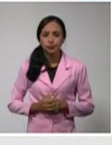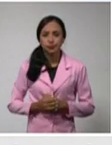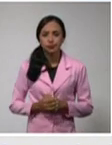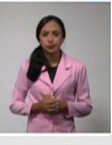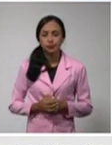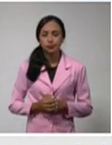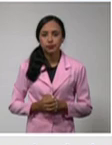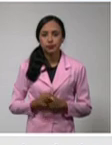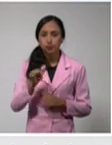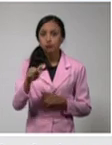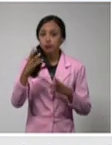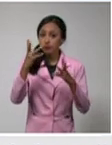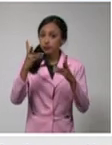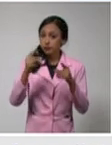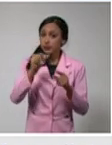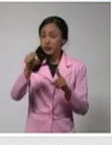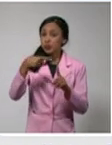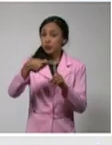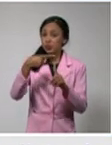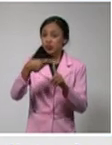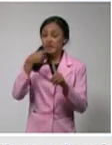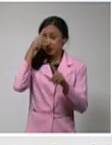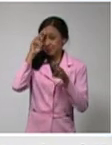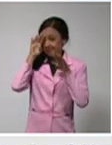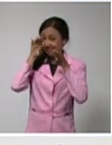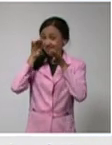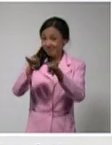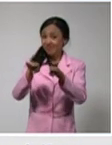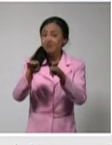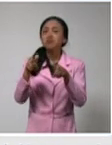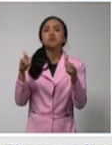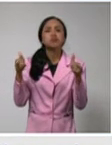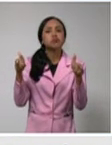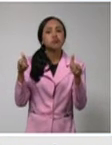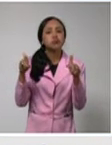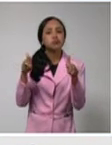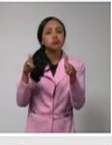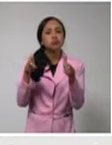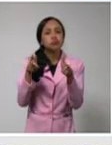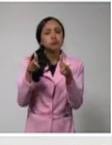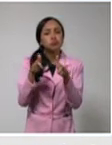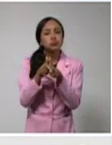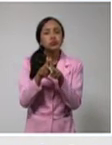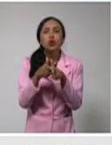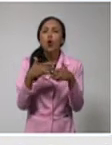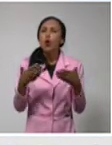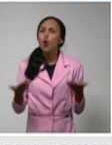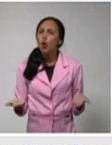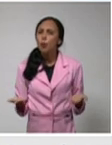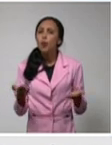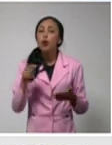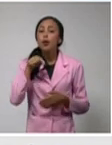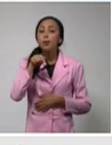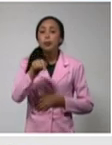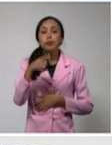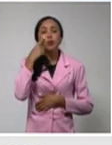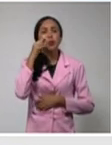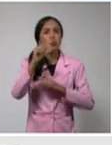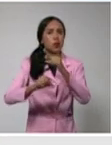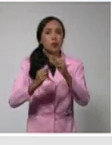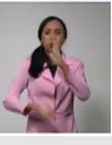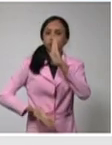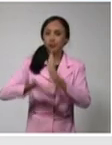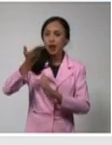casos positivos ingresados que va disminuyendo al ir recuperando, al ir dando de alta